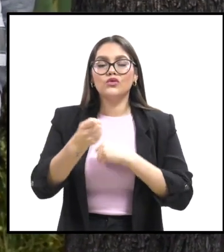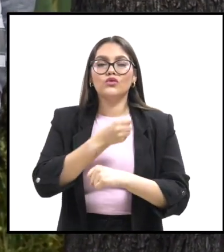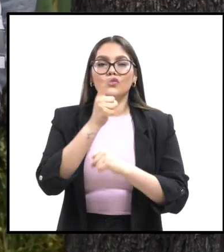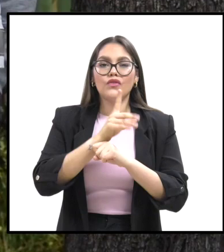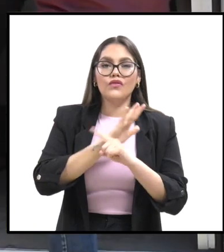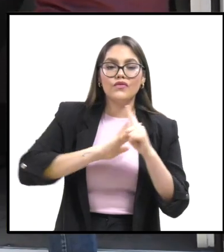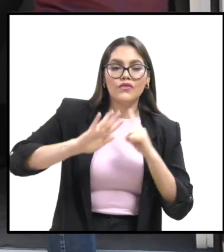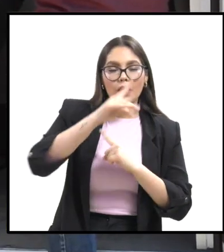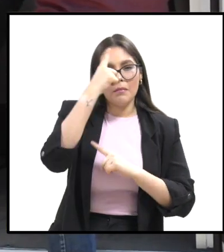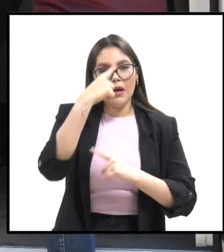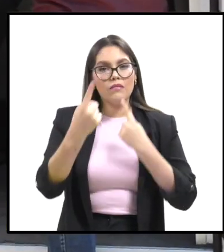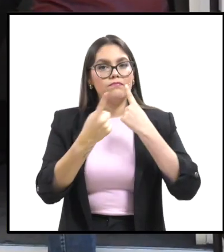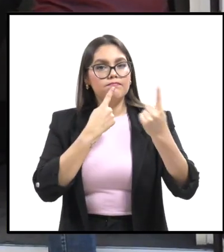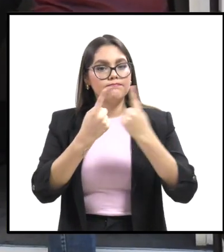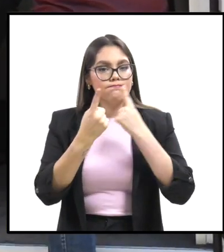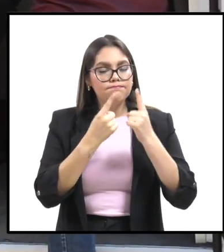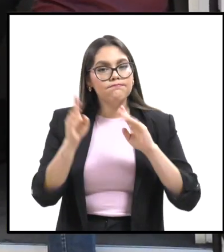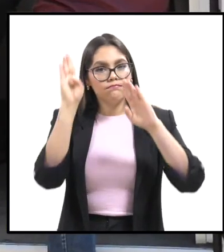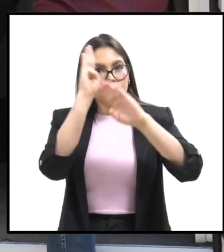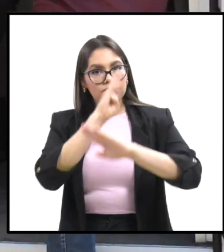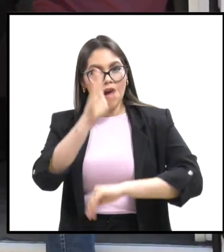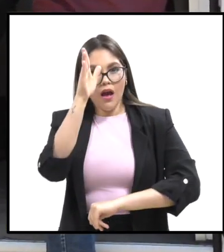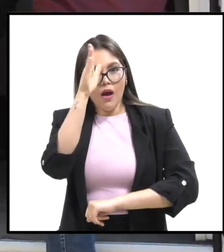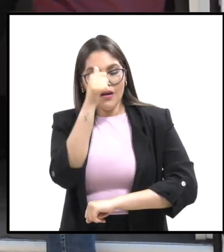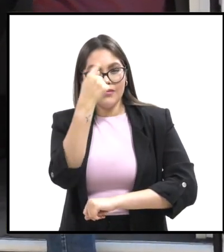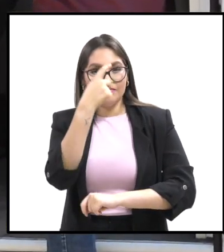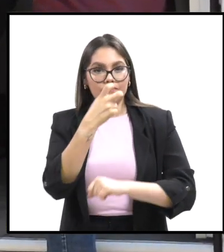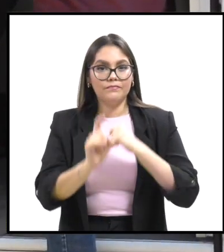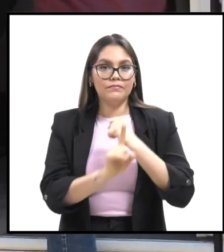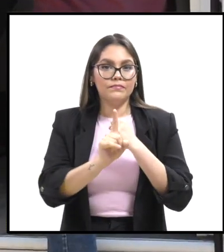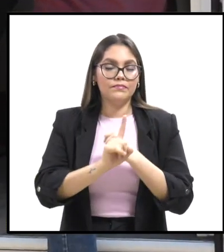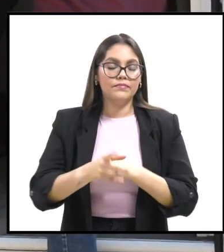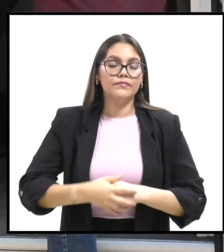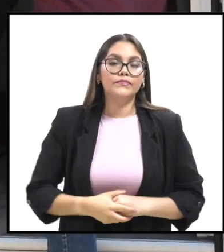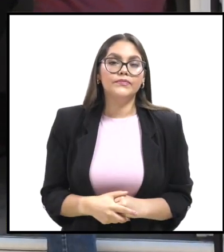sociales a través de la mediación y la conciliación.